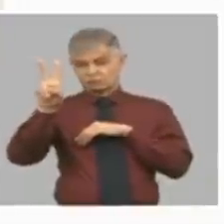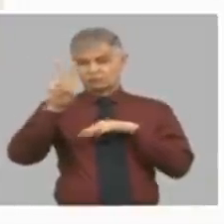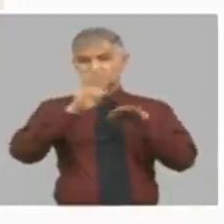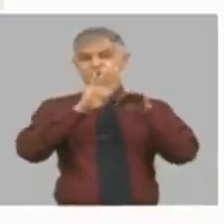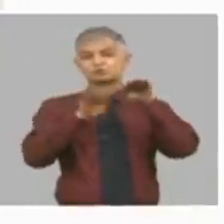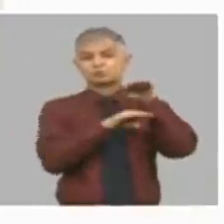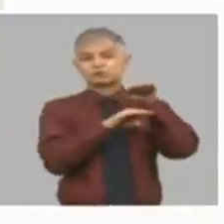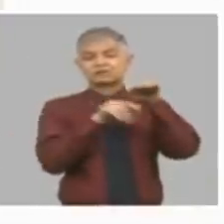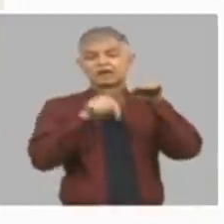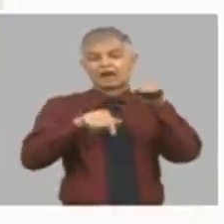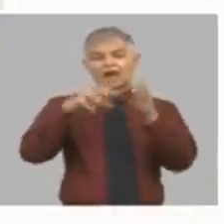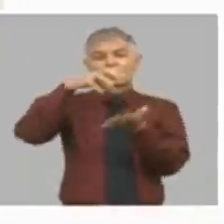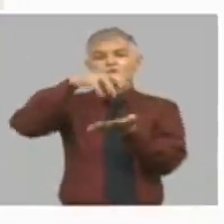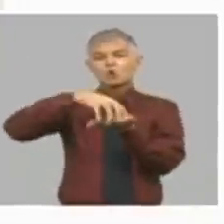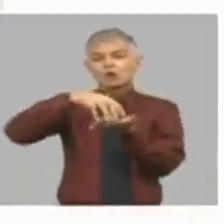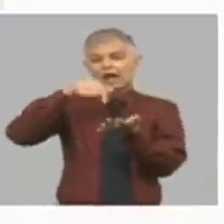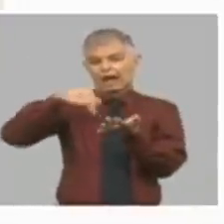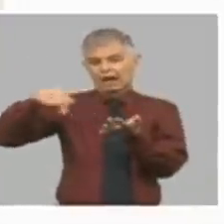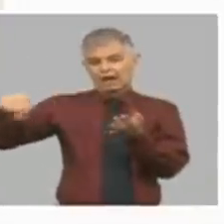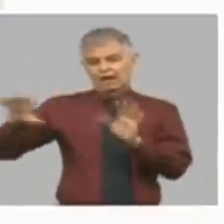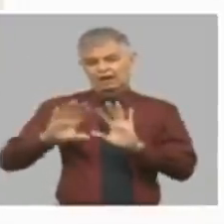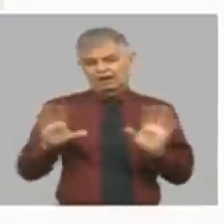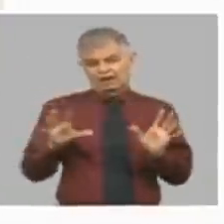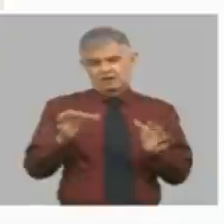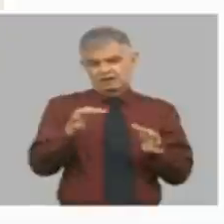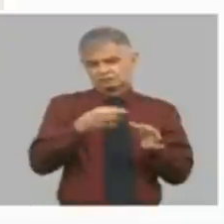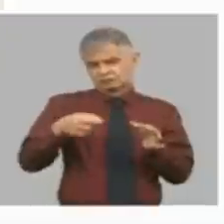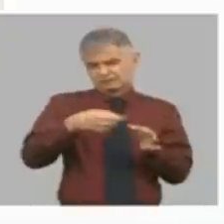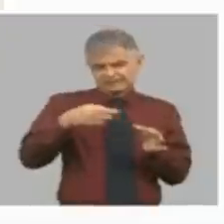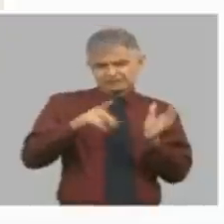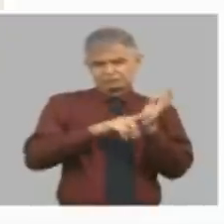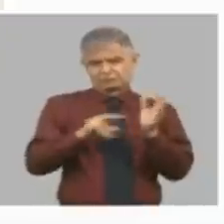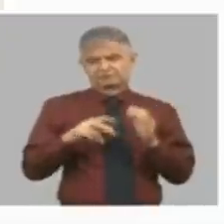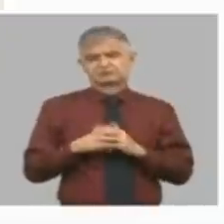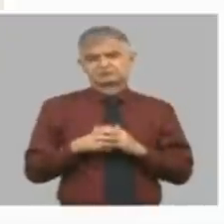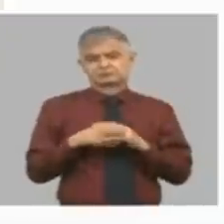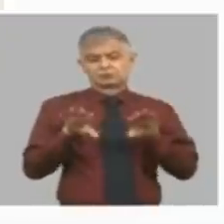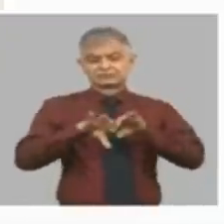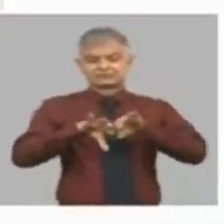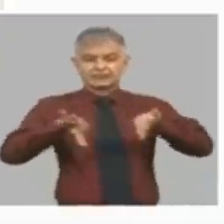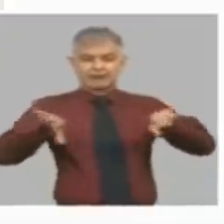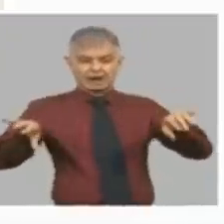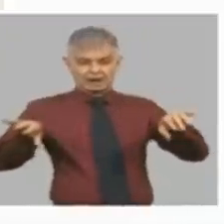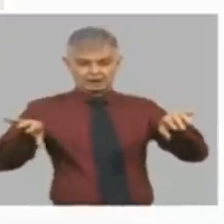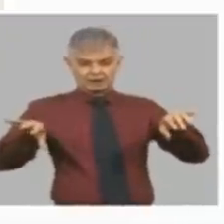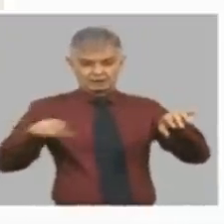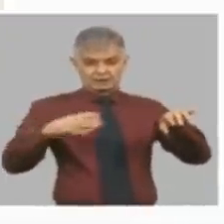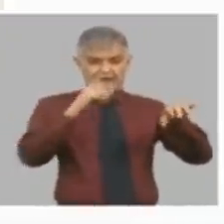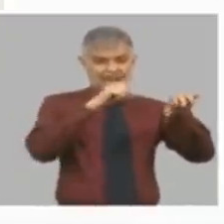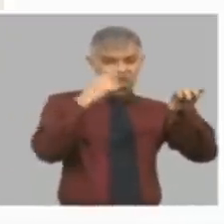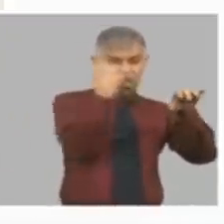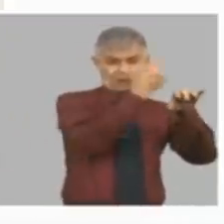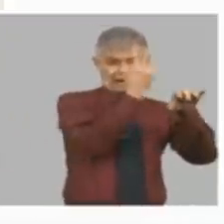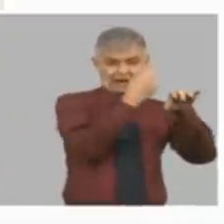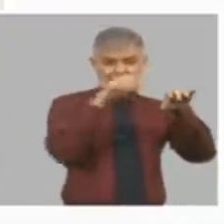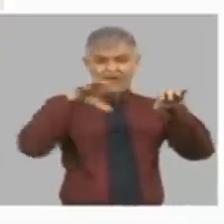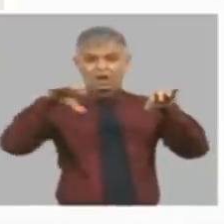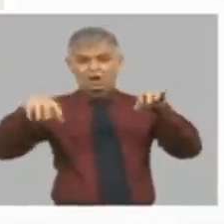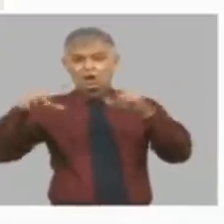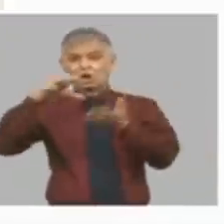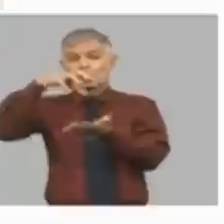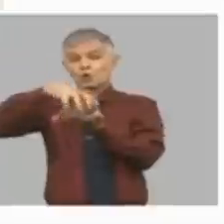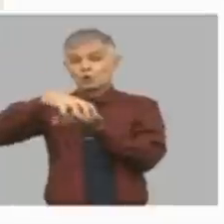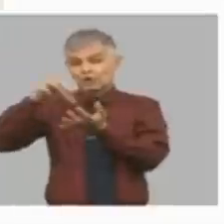subordinación local y separé lo de la subordinación local no por gusto después me voy a referir a ello